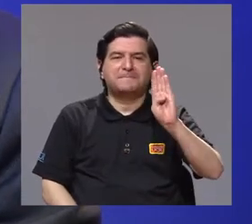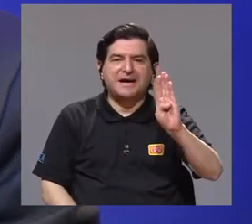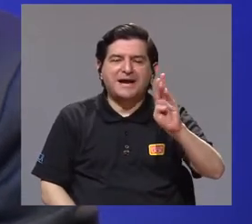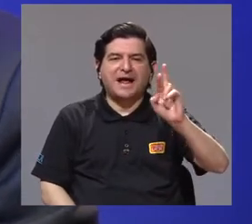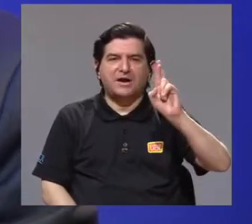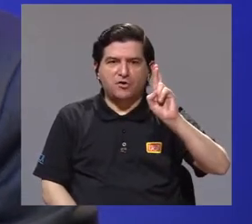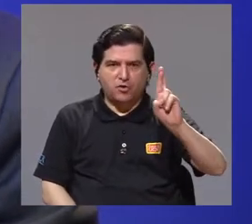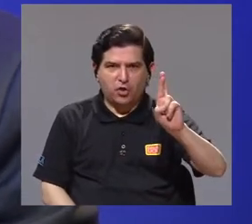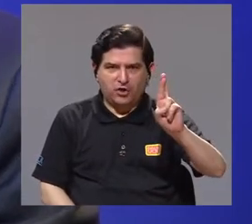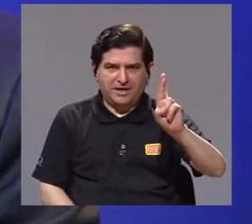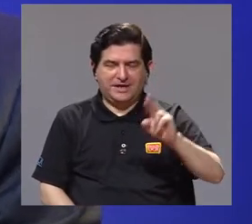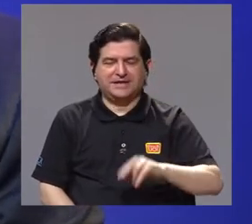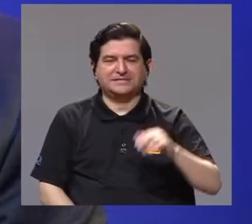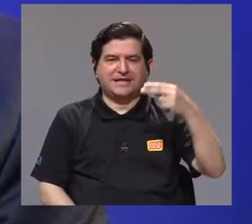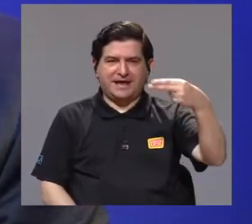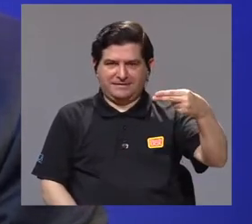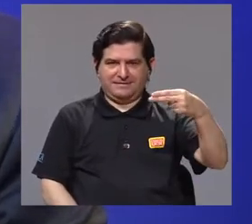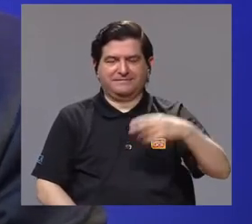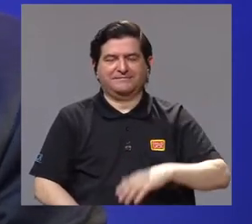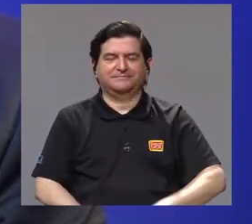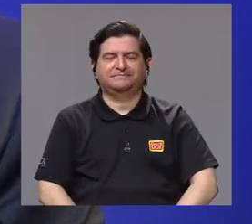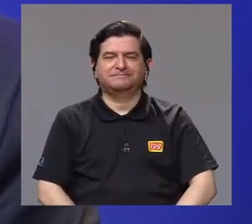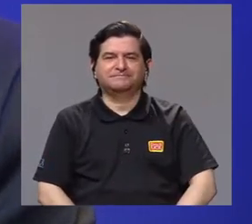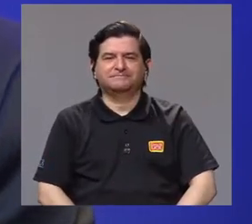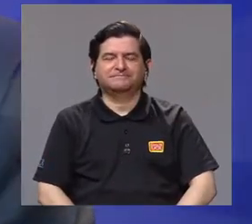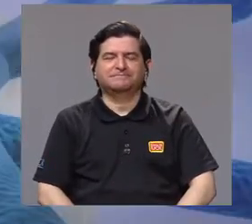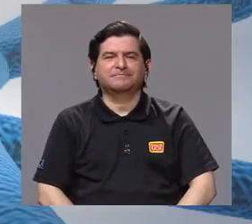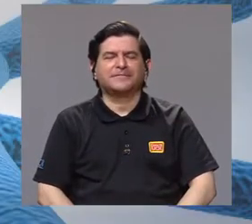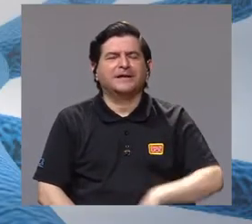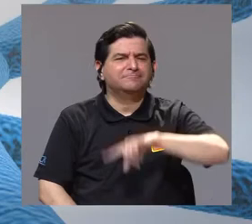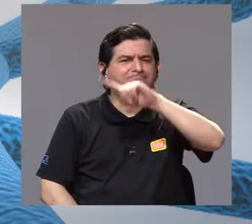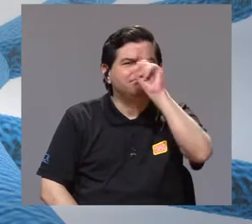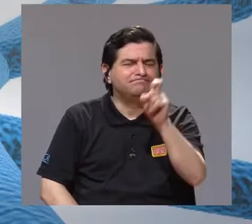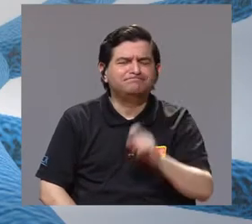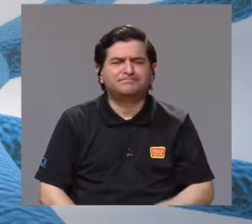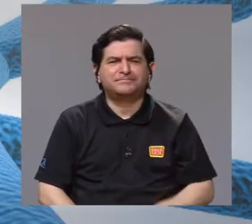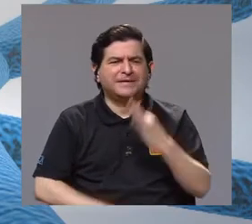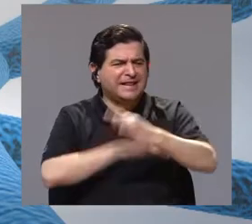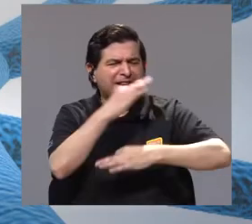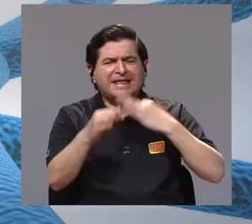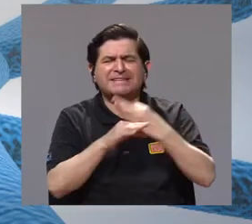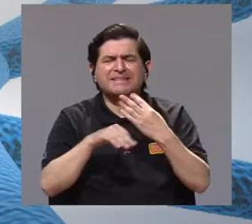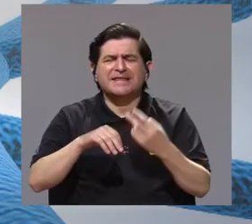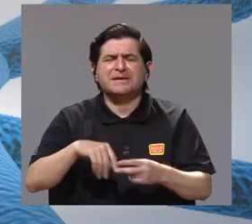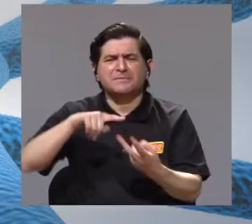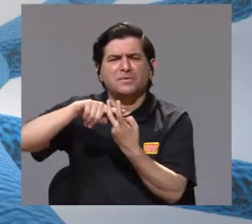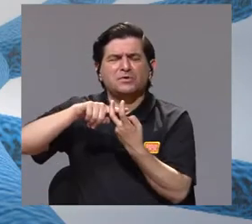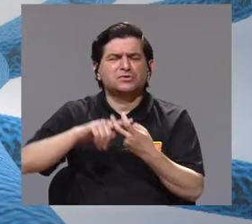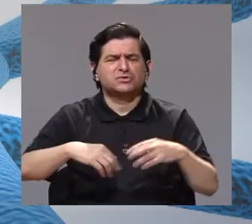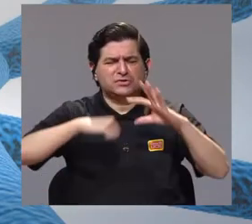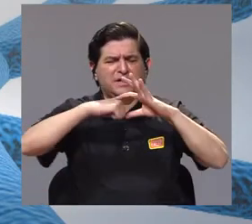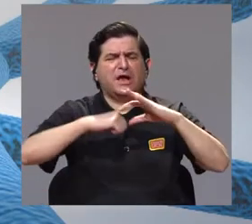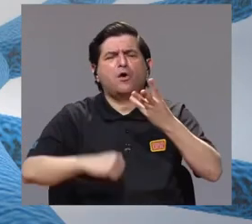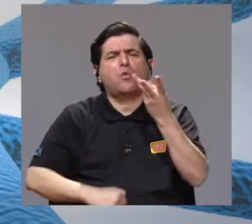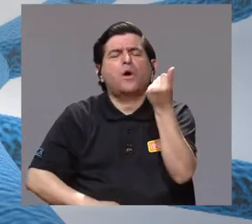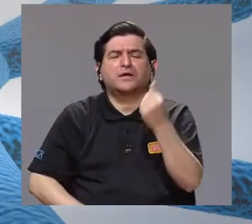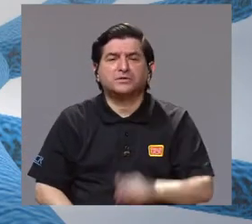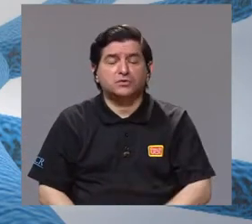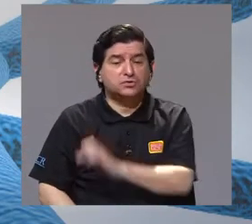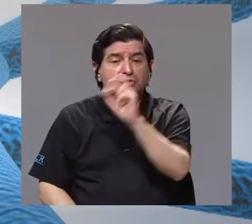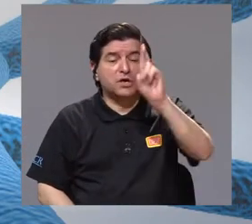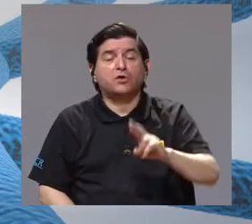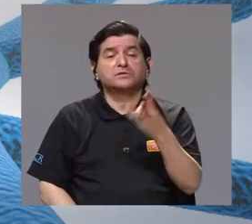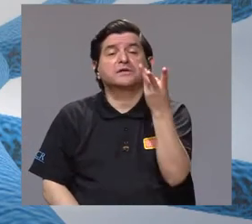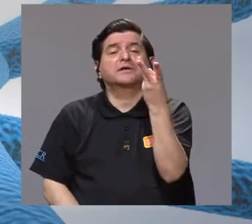Bernal Rodríguez Herrera. Bernal, ¿cuántas especies de murciélagos existen en el planeta?